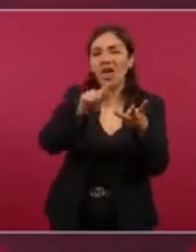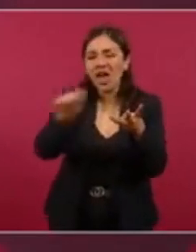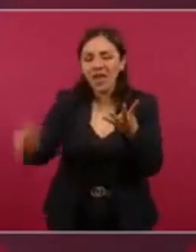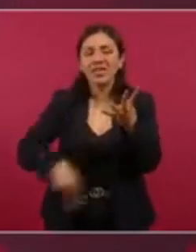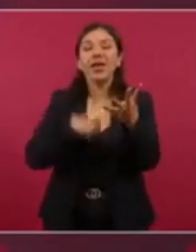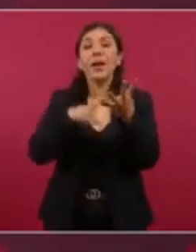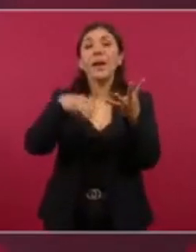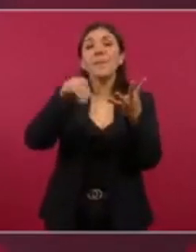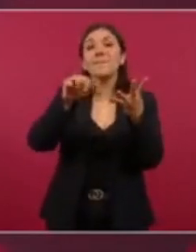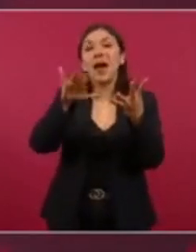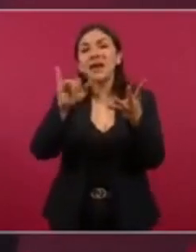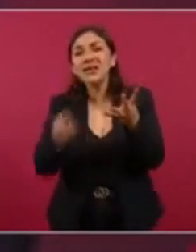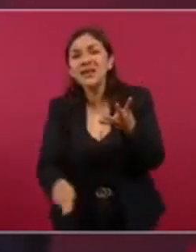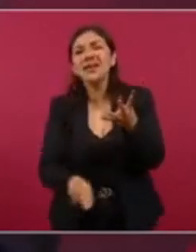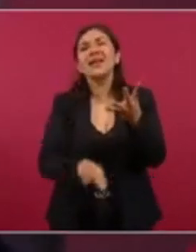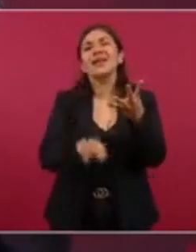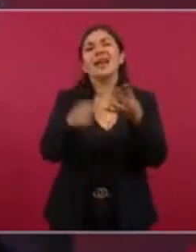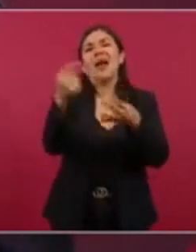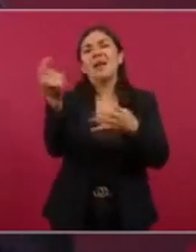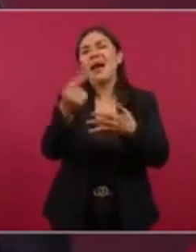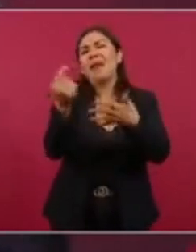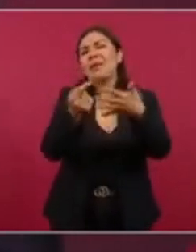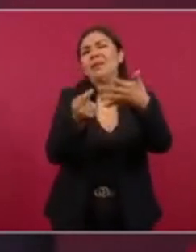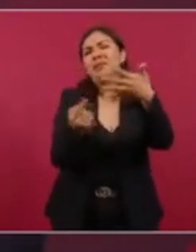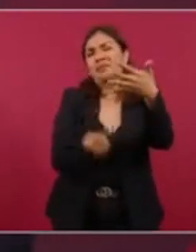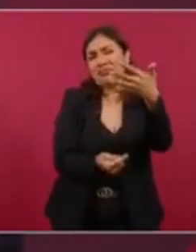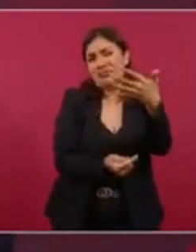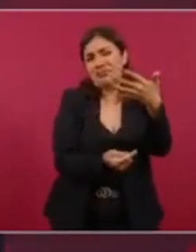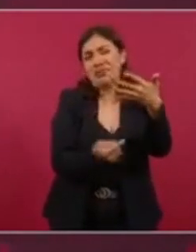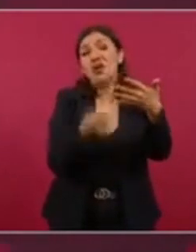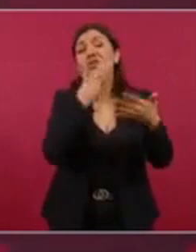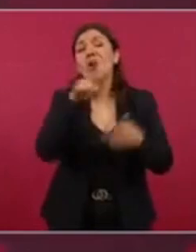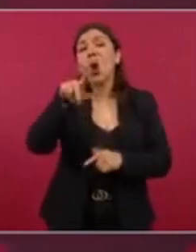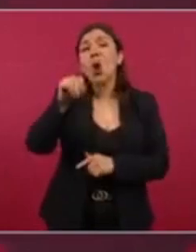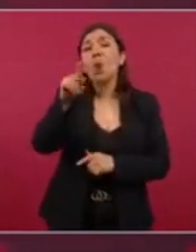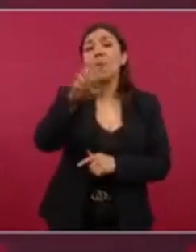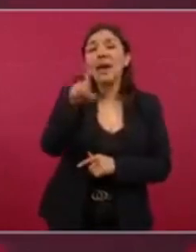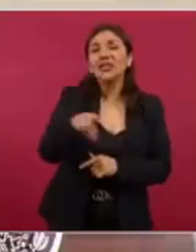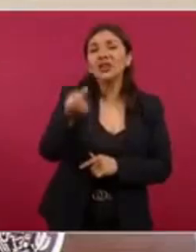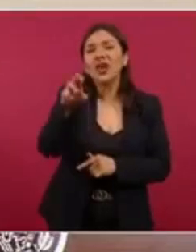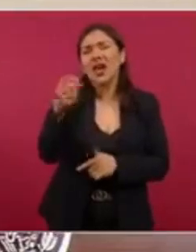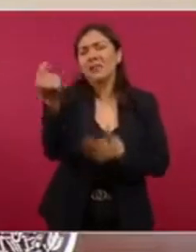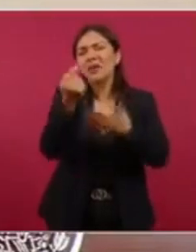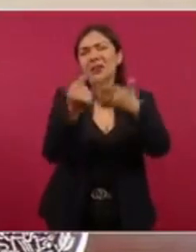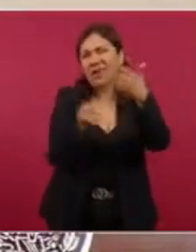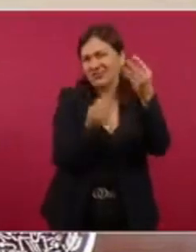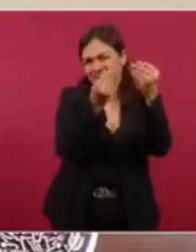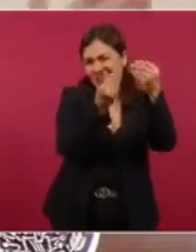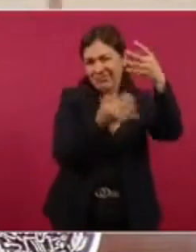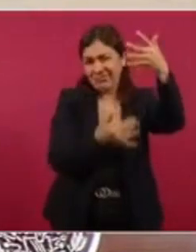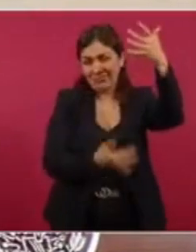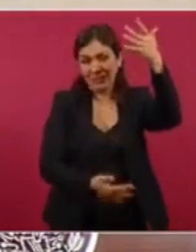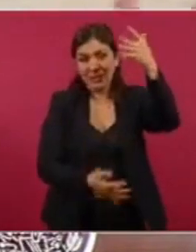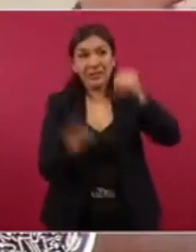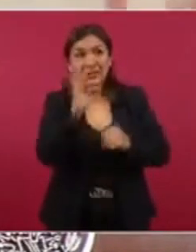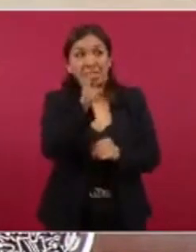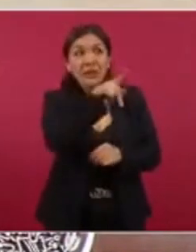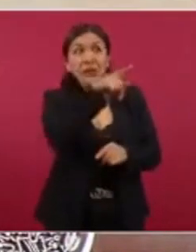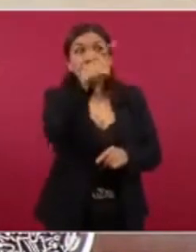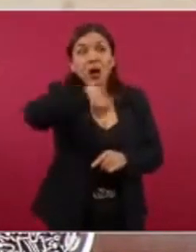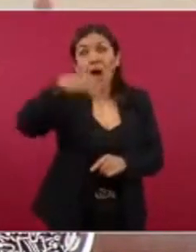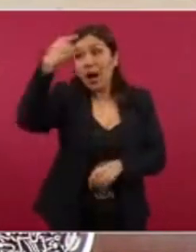O Marín, o López Óriga, etcétera, etcétera, etcétera. Ya no existiríamos